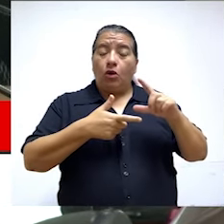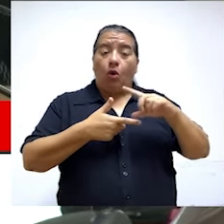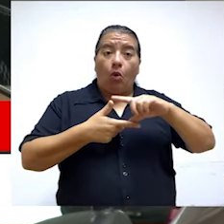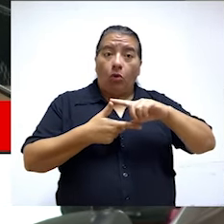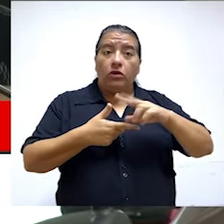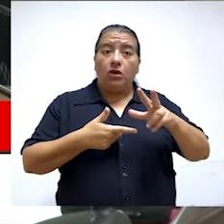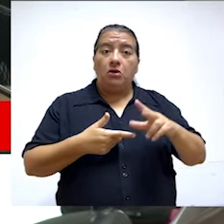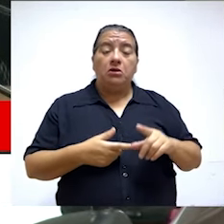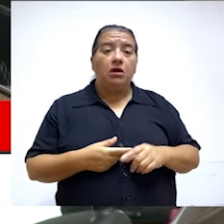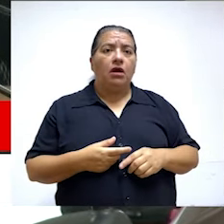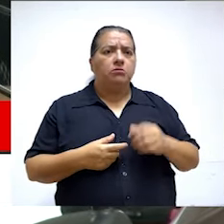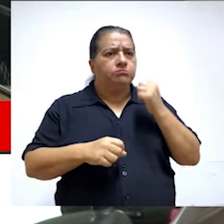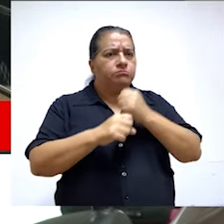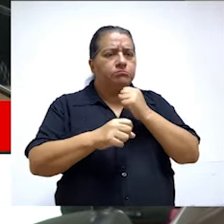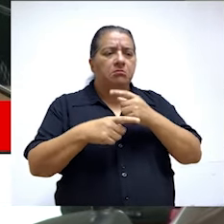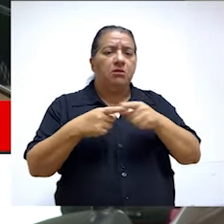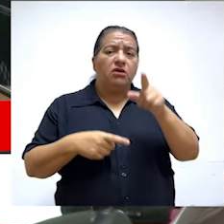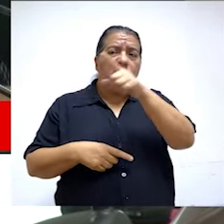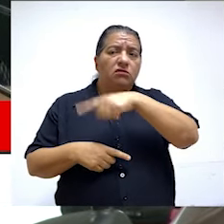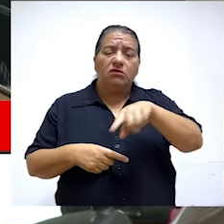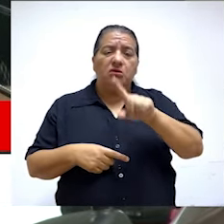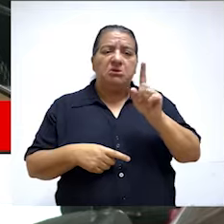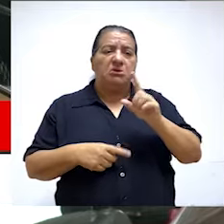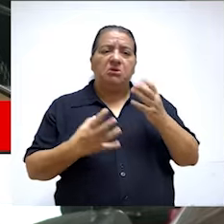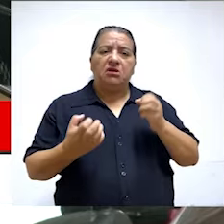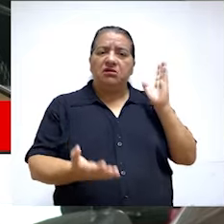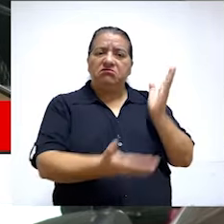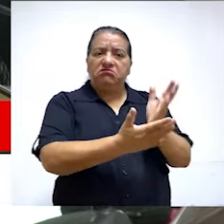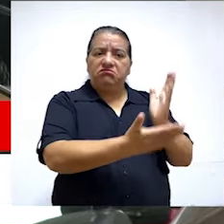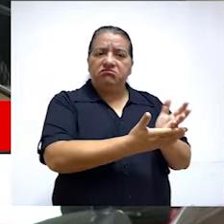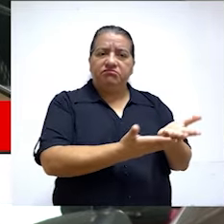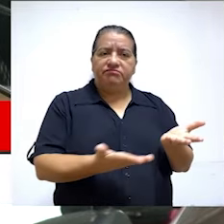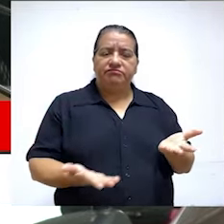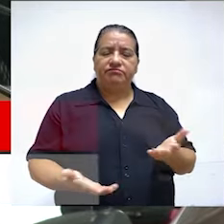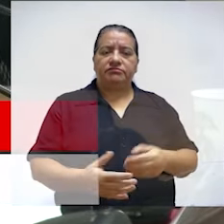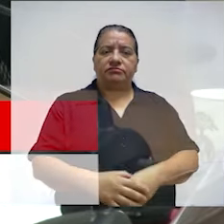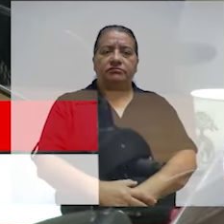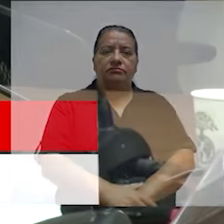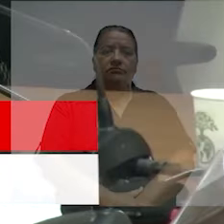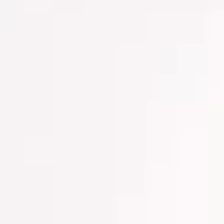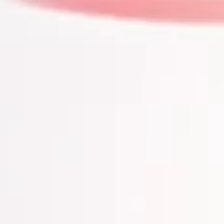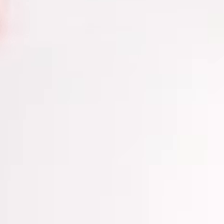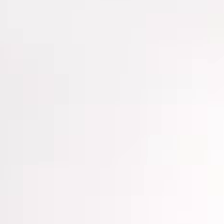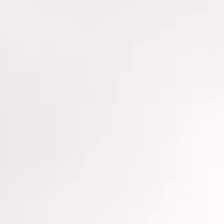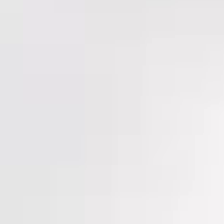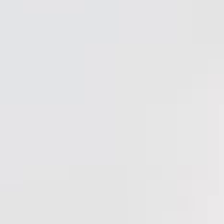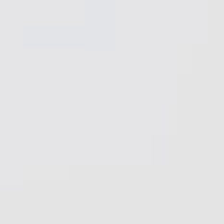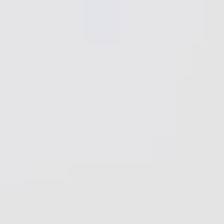La Contraloría hace su trabajo, pero no hay interés por sancionar, advirtió el Contralor.